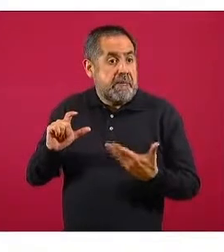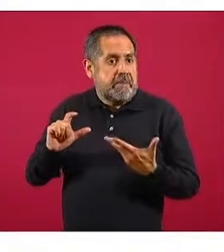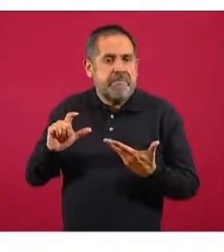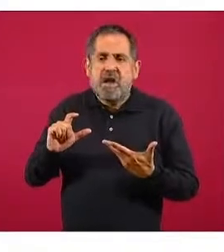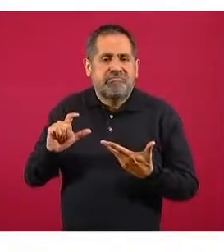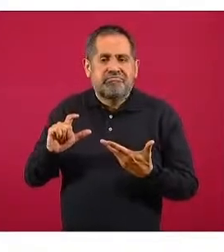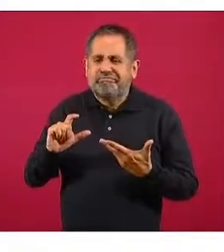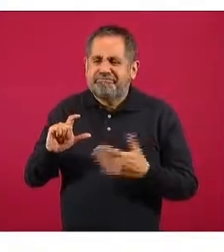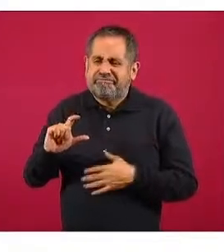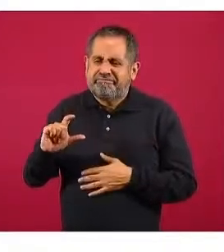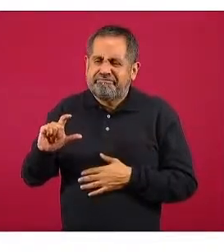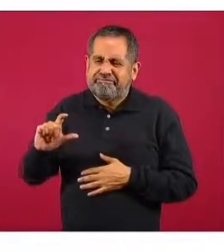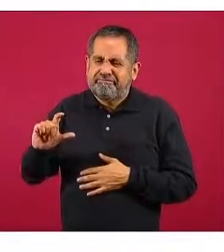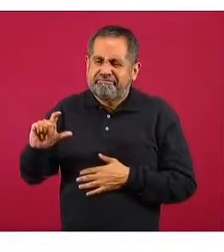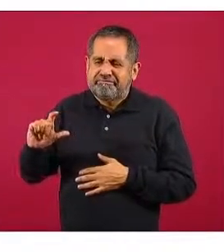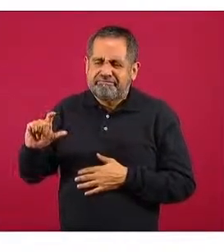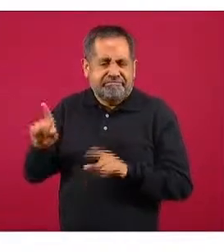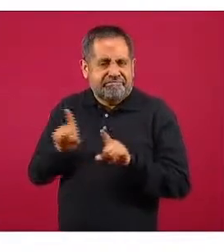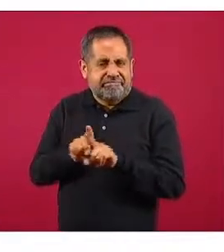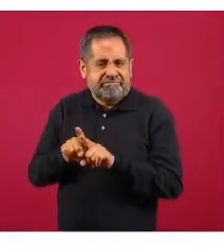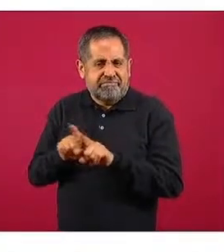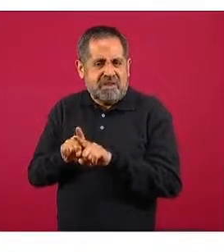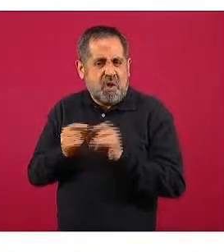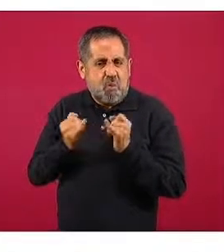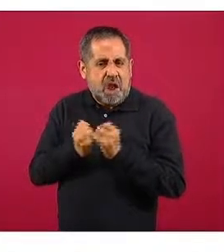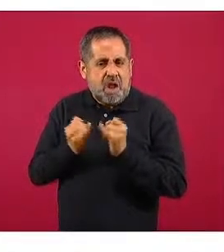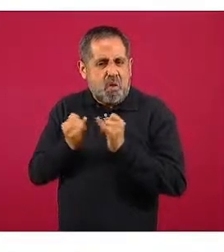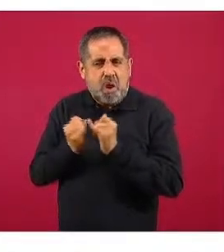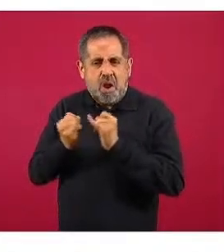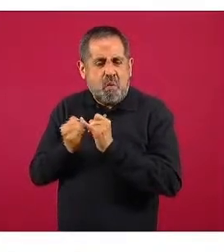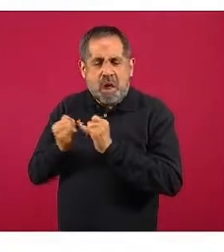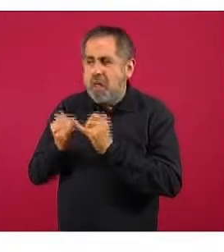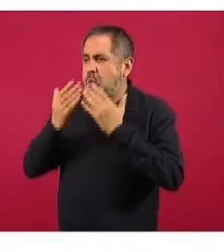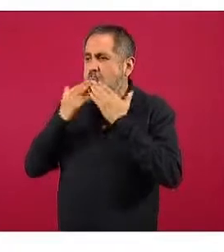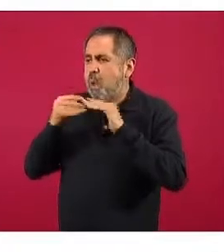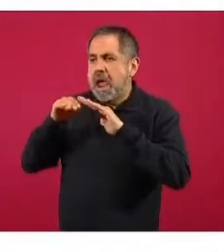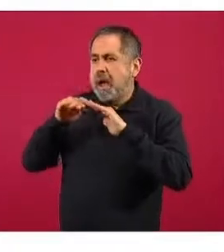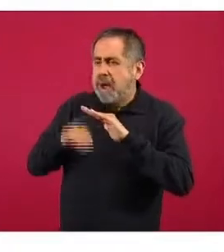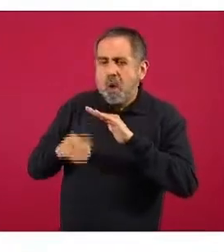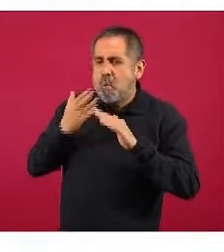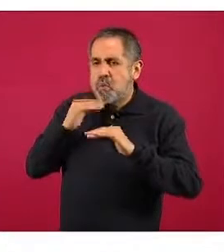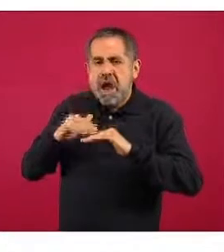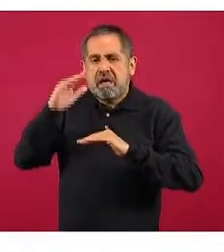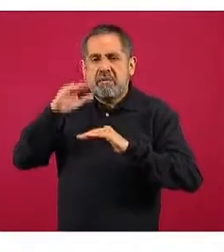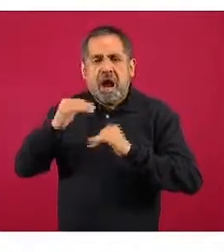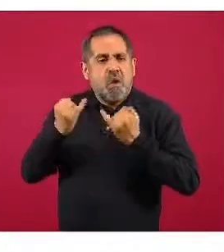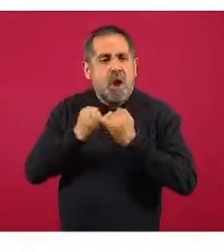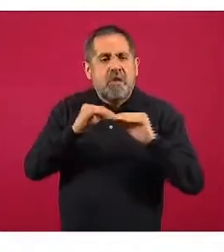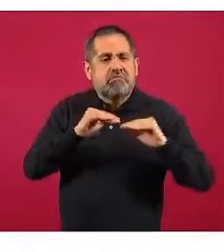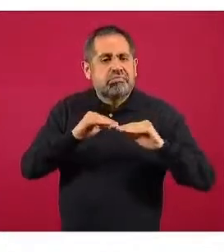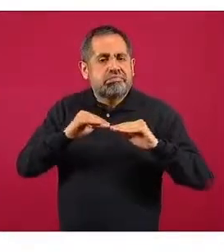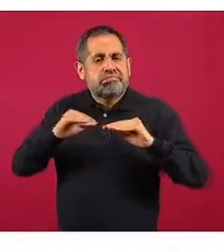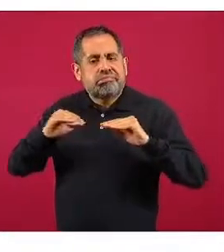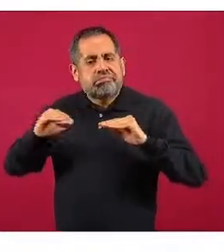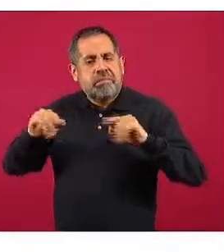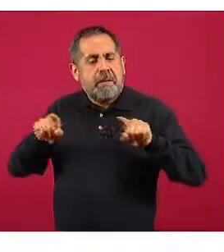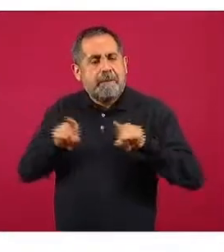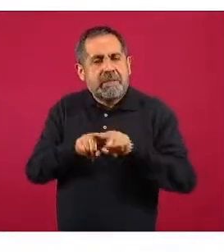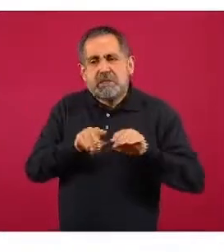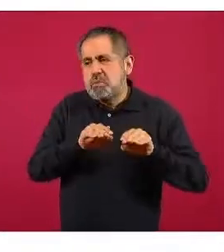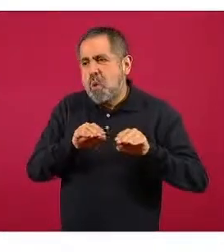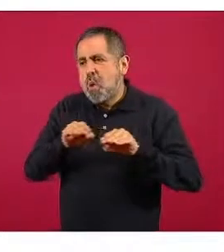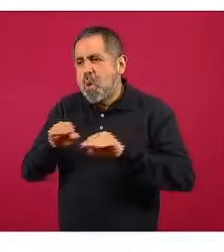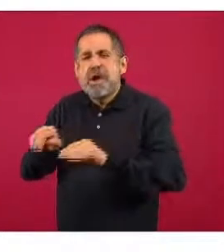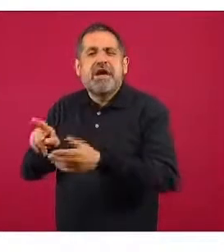europea, pues bueno, en las últimas semanas se ha estancado y más bien estamos teniendo una ligera imagen de meseta, lo cual además